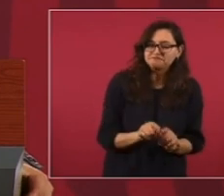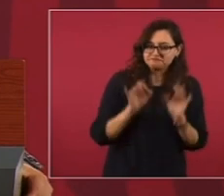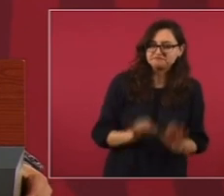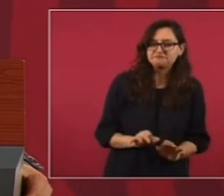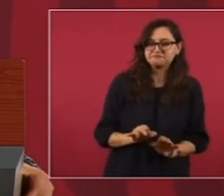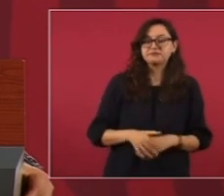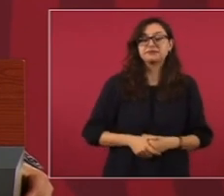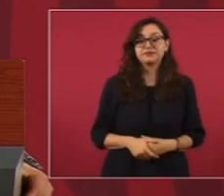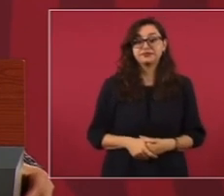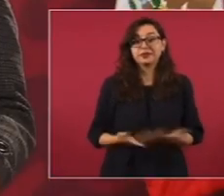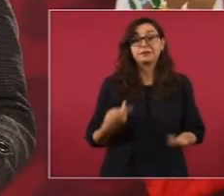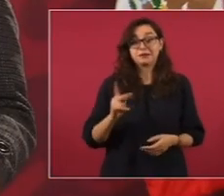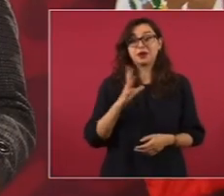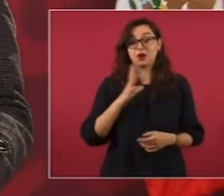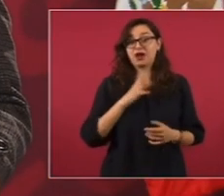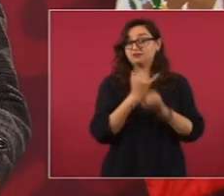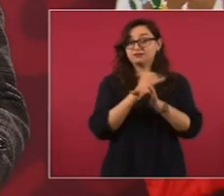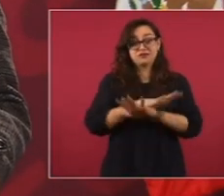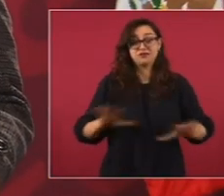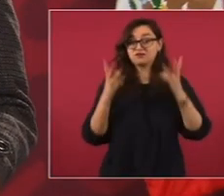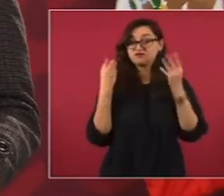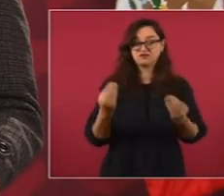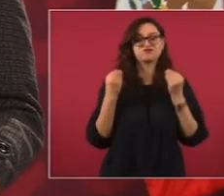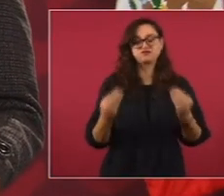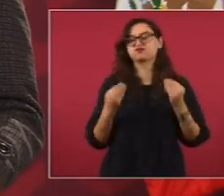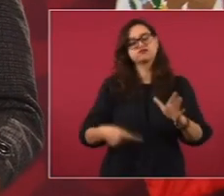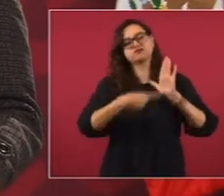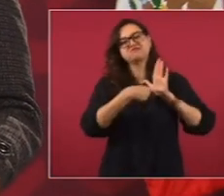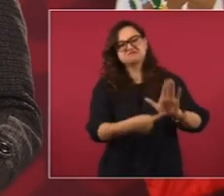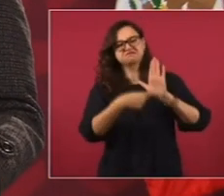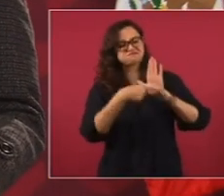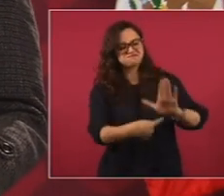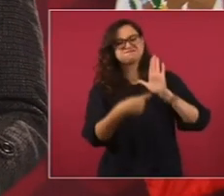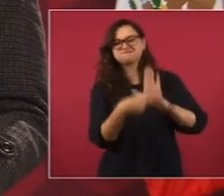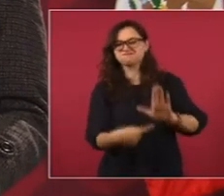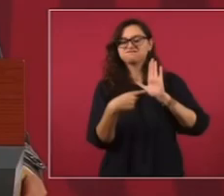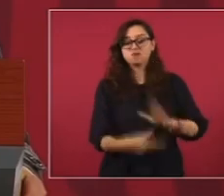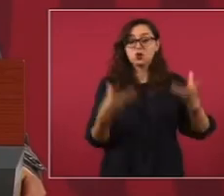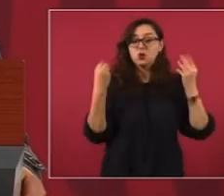realmente mucho que informar y muy bueno, todo.